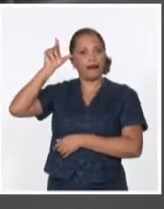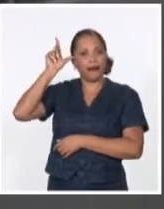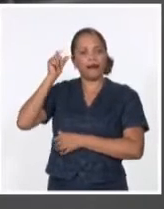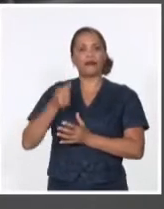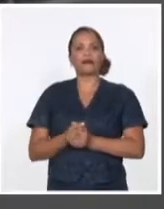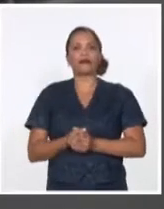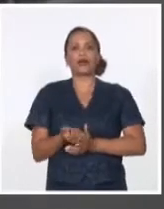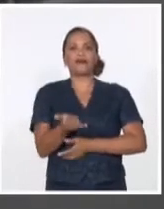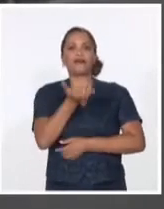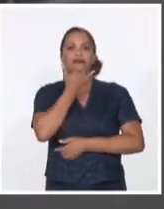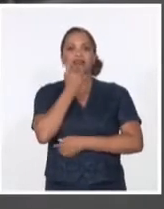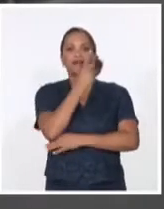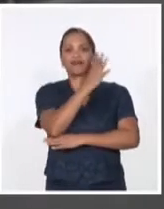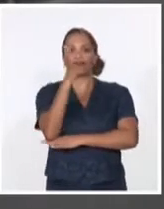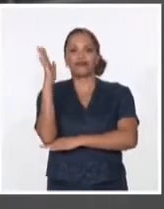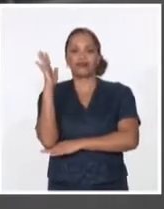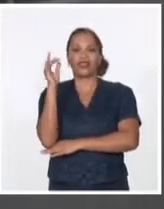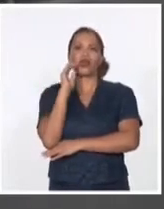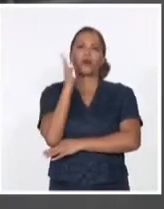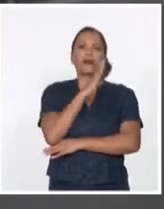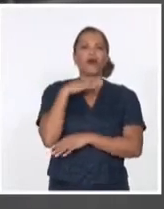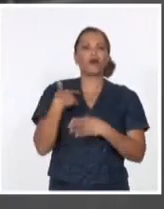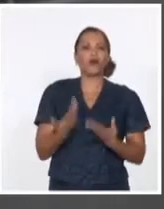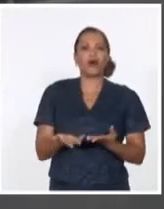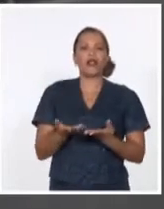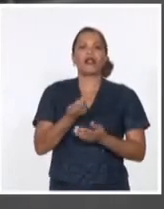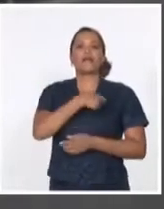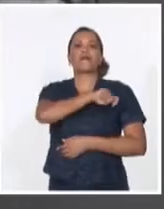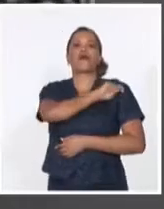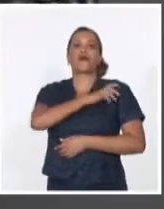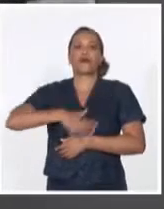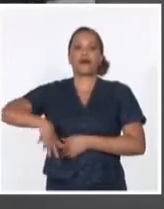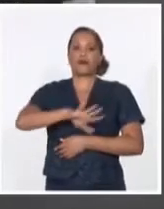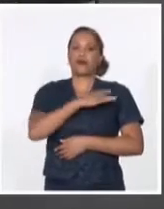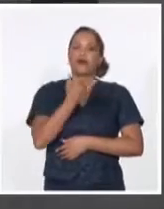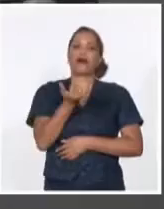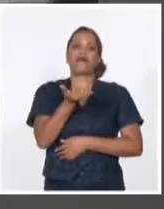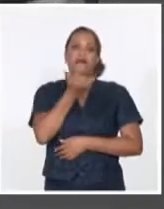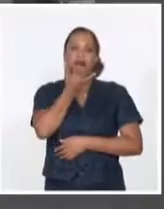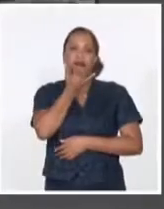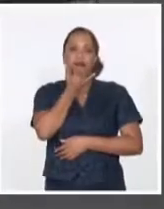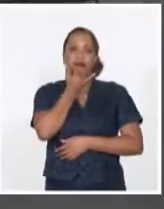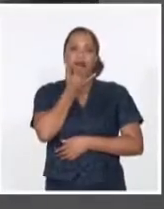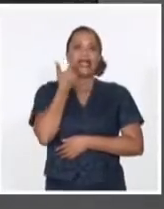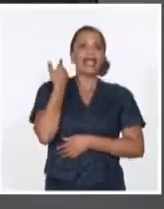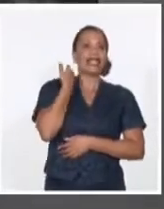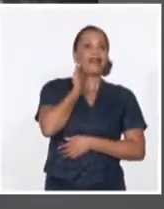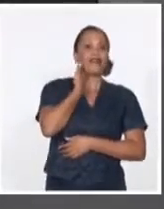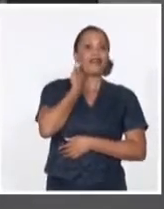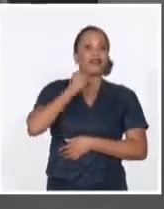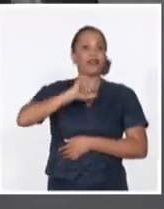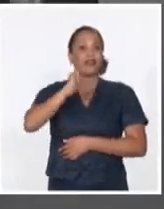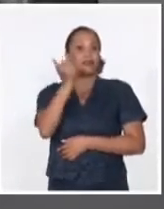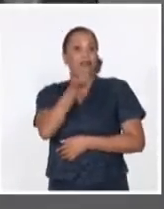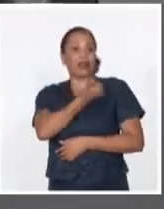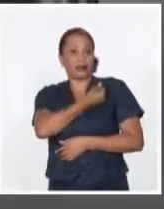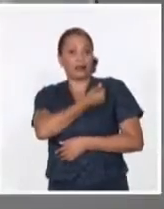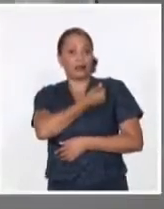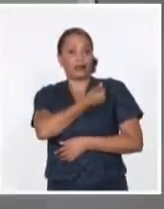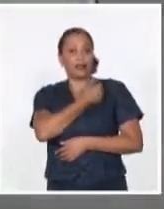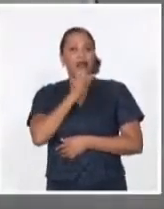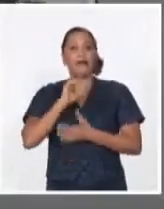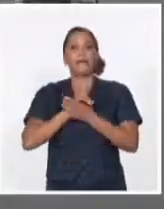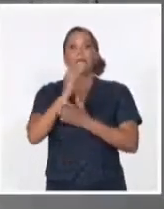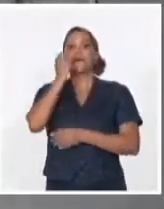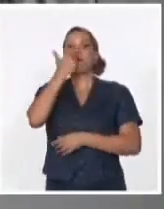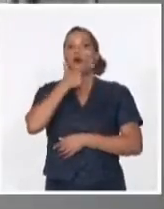plantaciones y, lo que es peor, a nuestra población. La fiebre porcina, el moho azul del